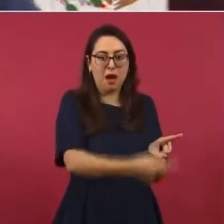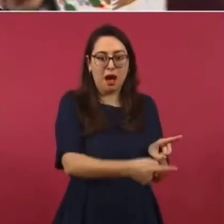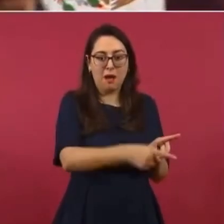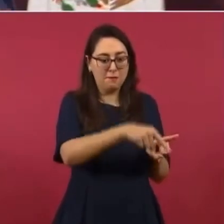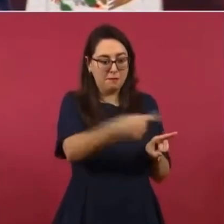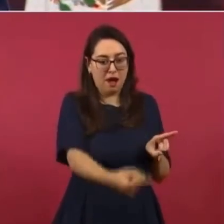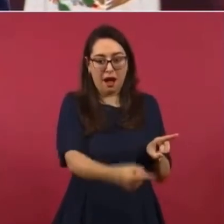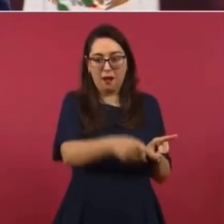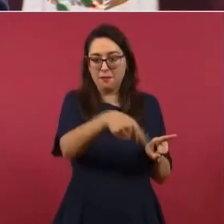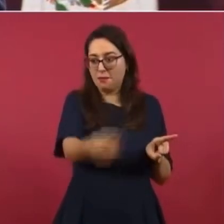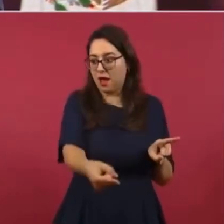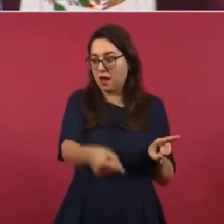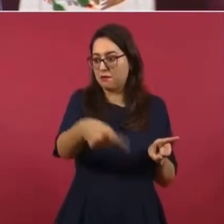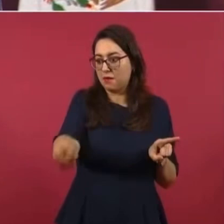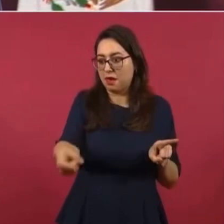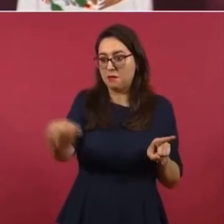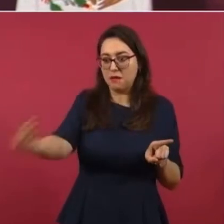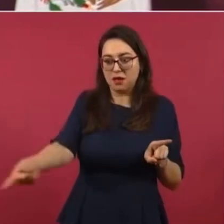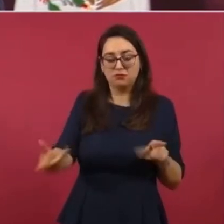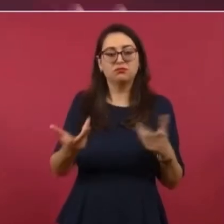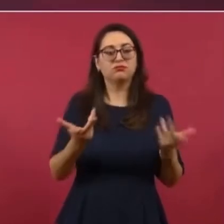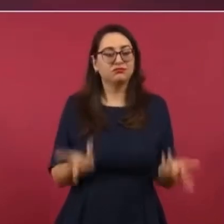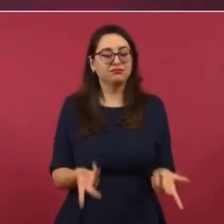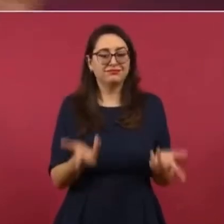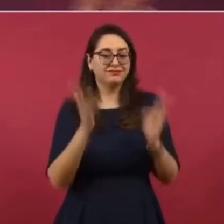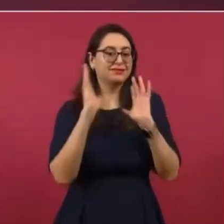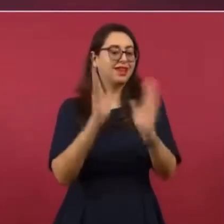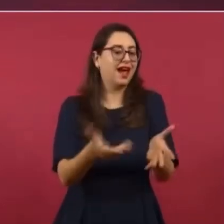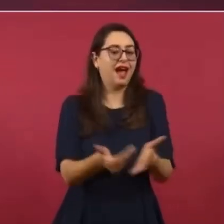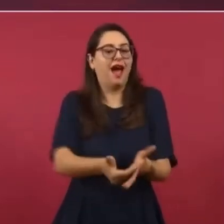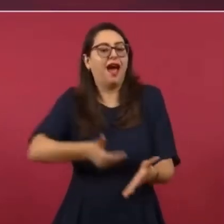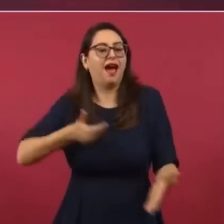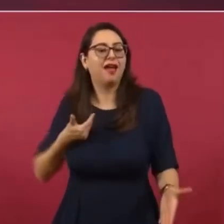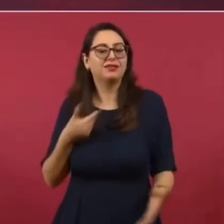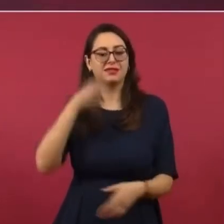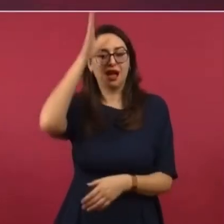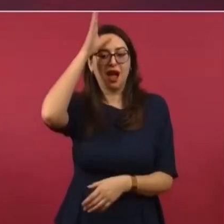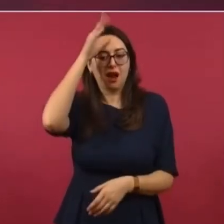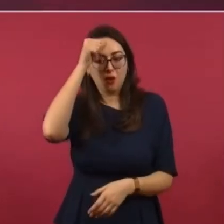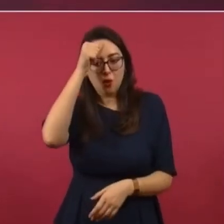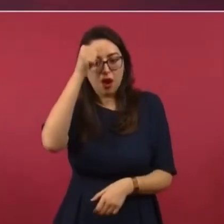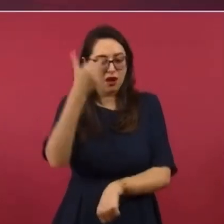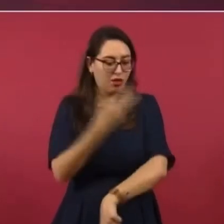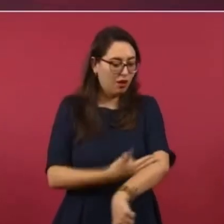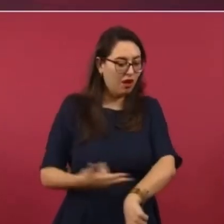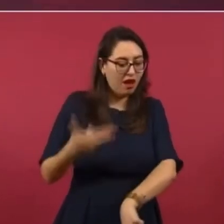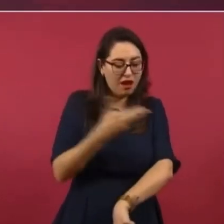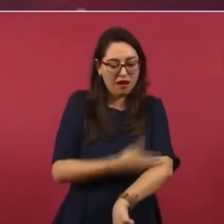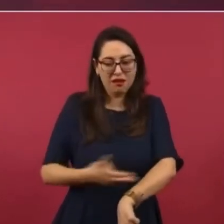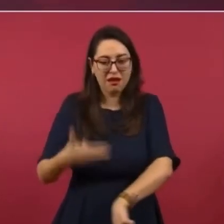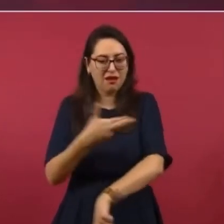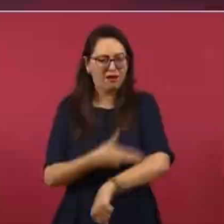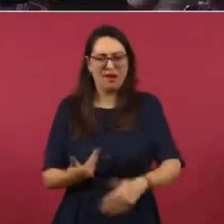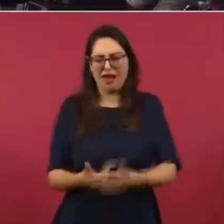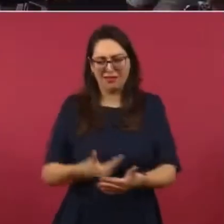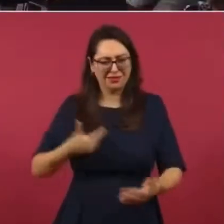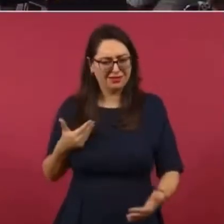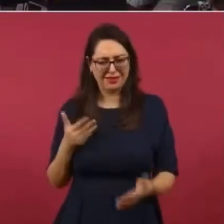estaba previamente arreglado, planchado,